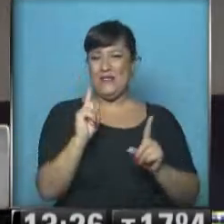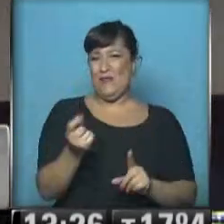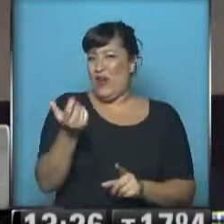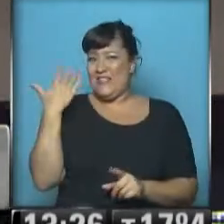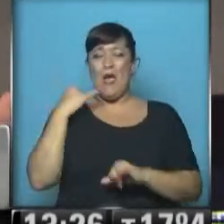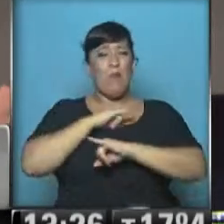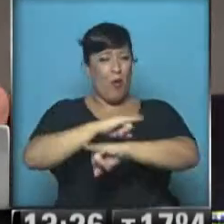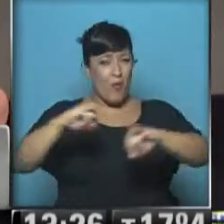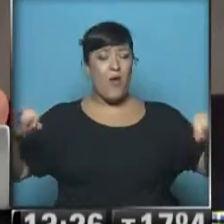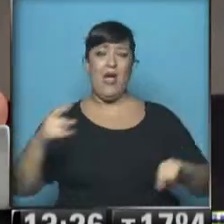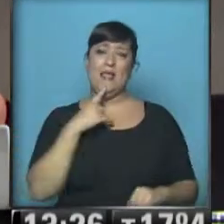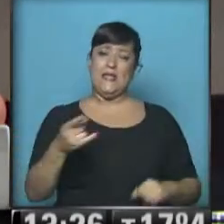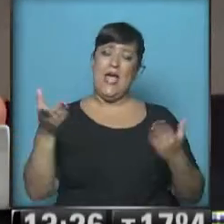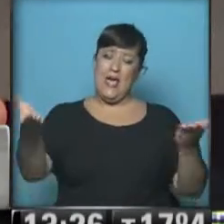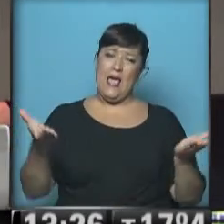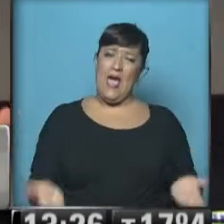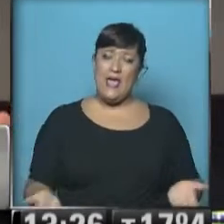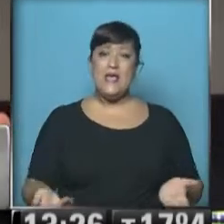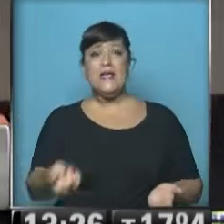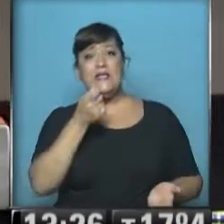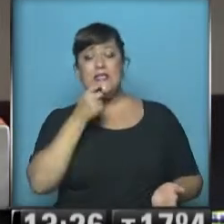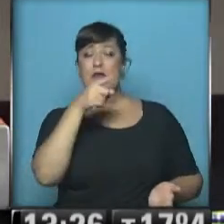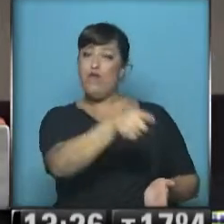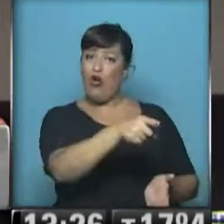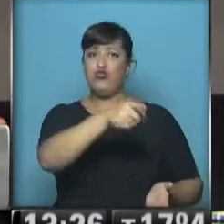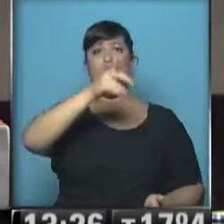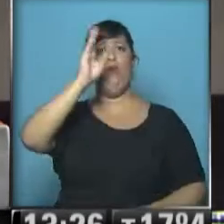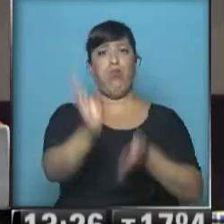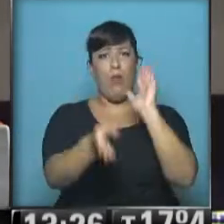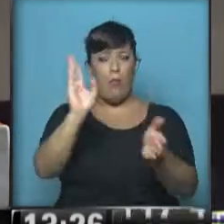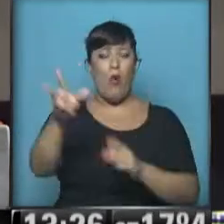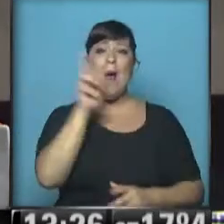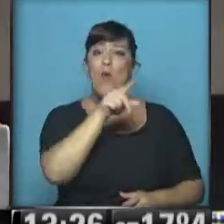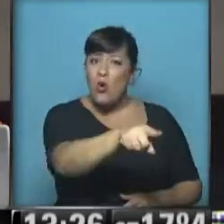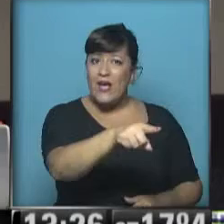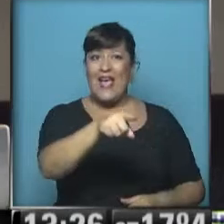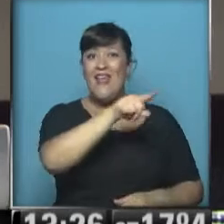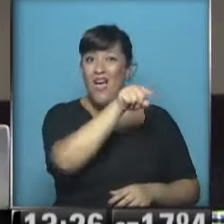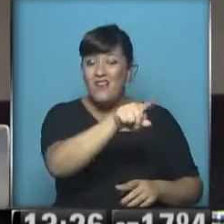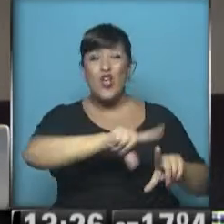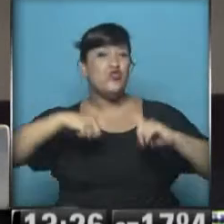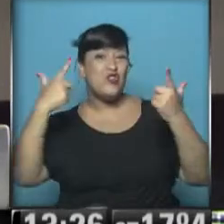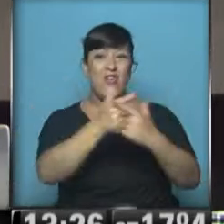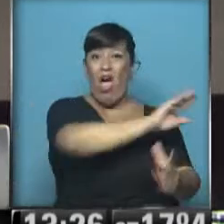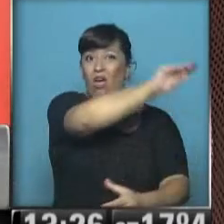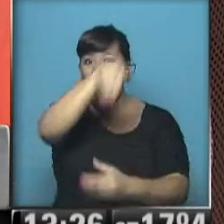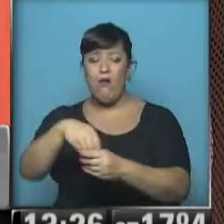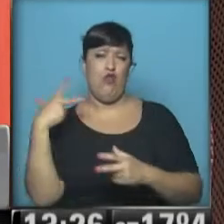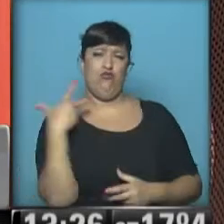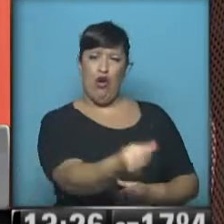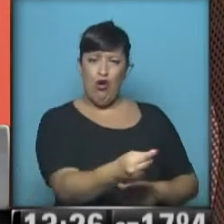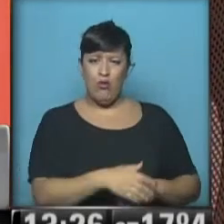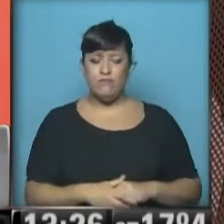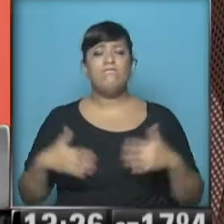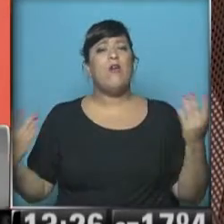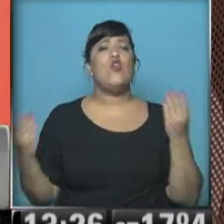recién, flaco, el que maltrata a las mujeres no tiene lugar en nuestra sociedad. Y Lili, ¿cómo